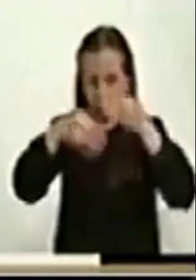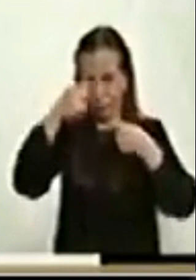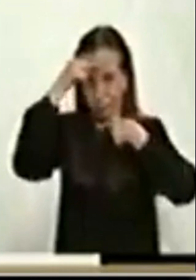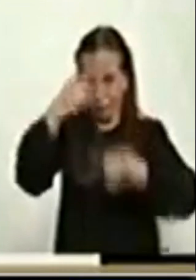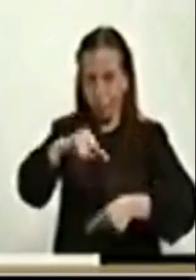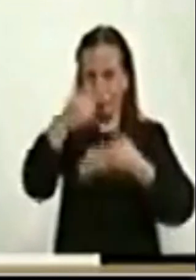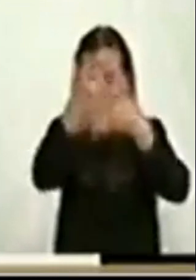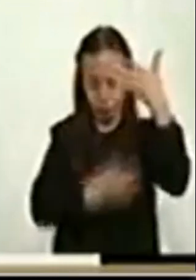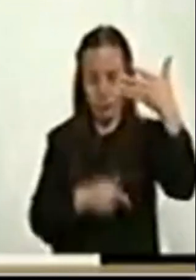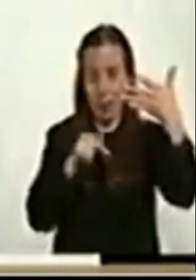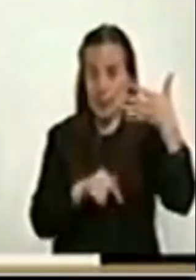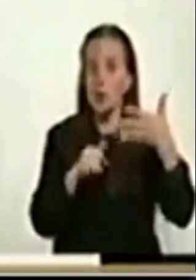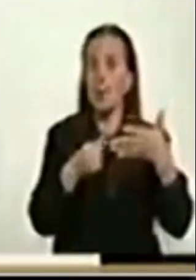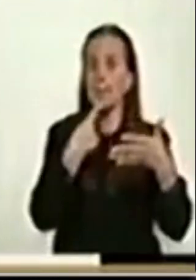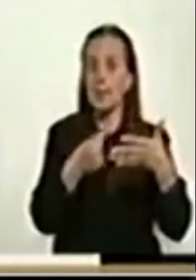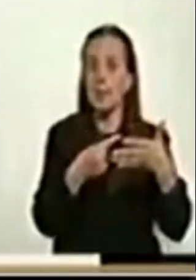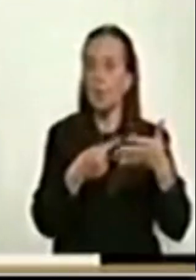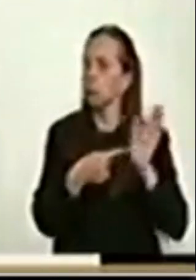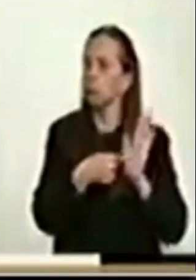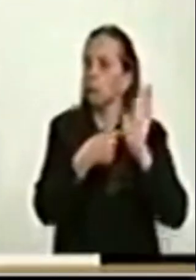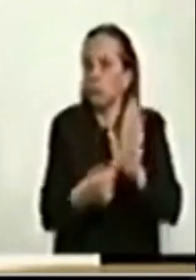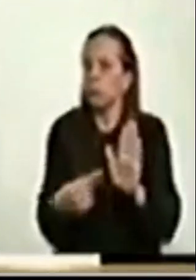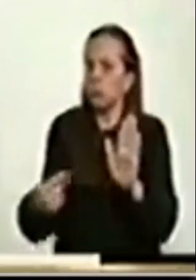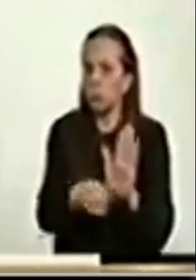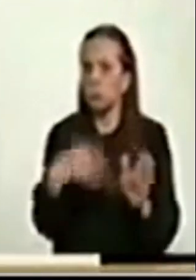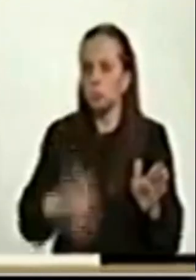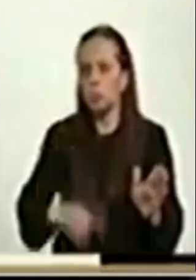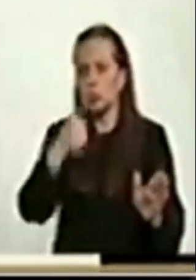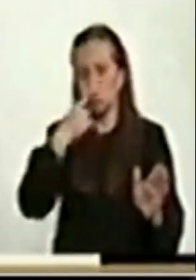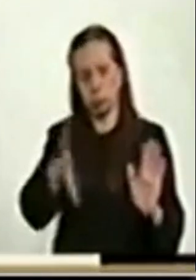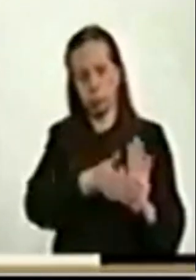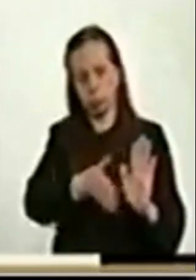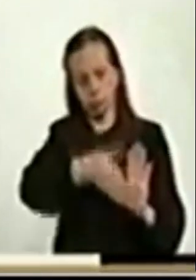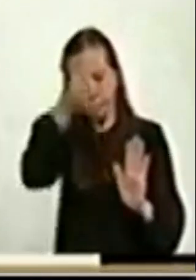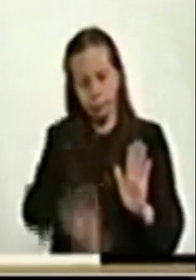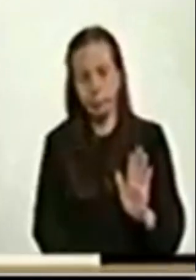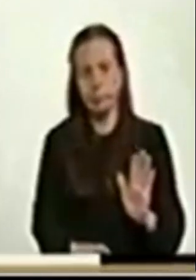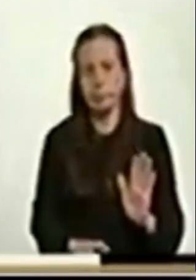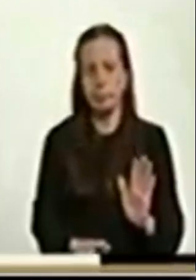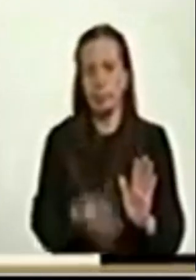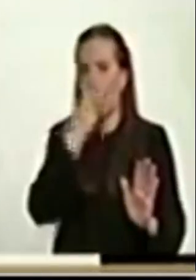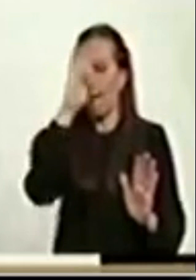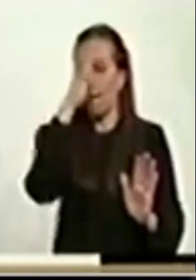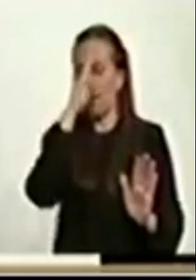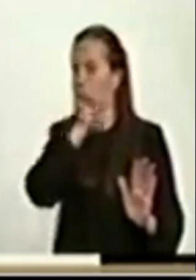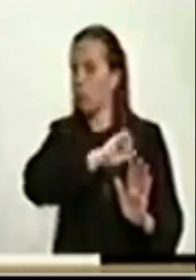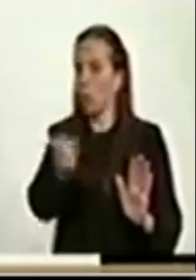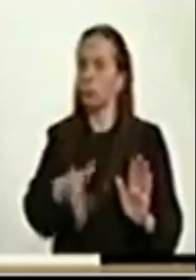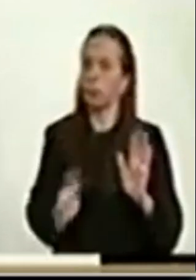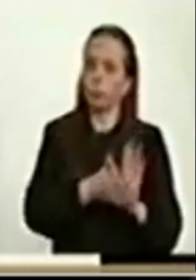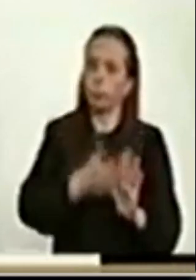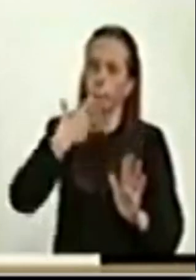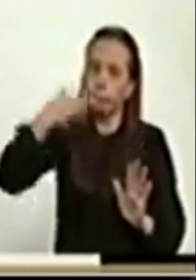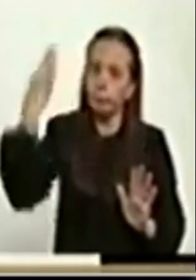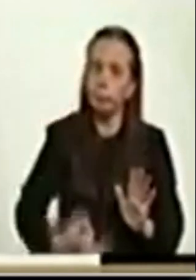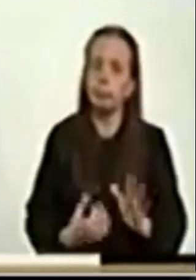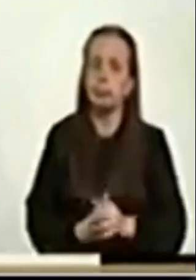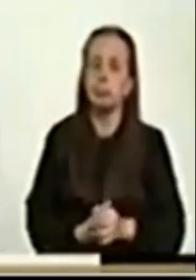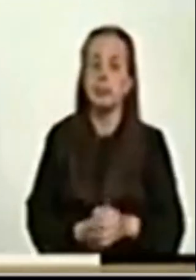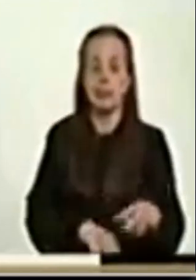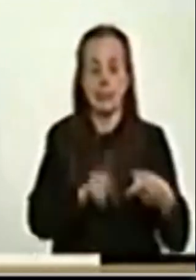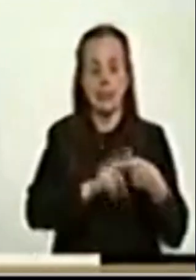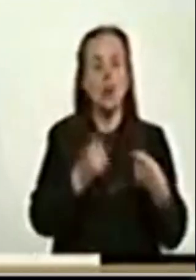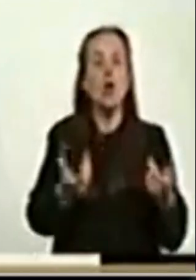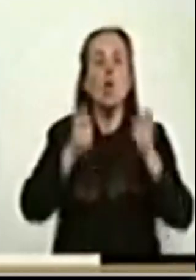Ese reporte muestra unas pruebas irrefutables. La primera de ellas, el informe de la